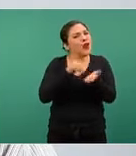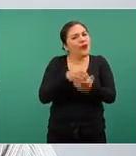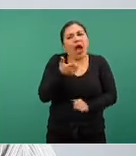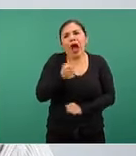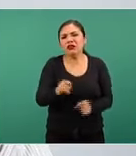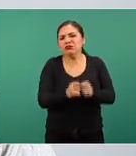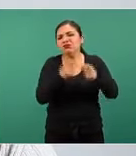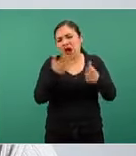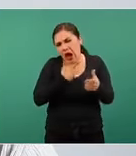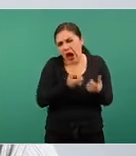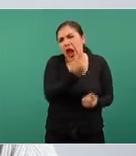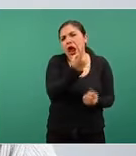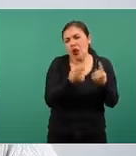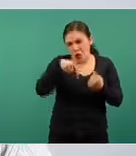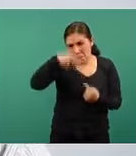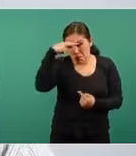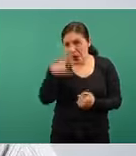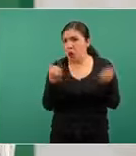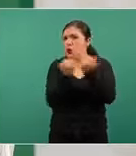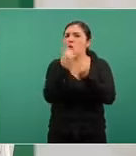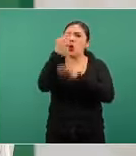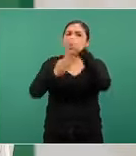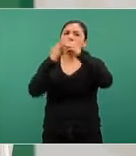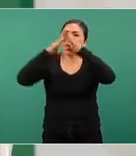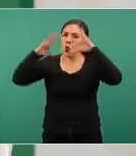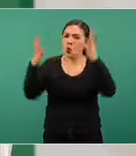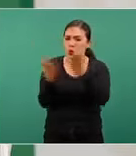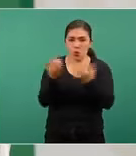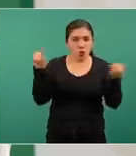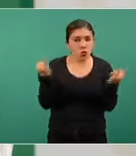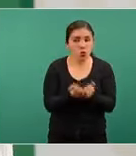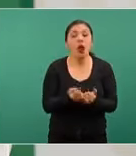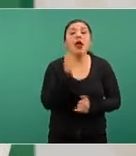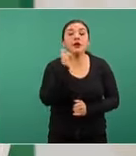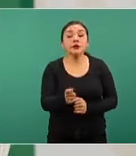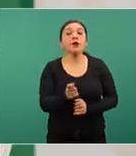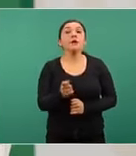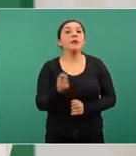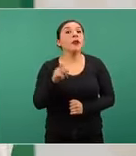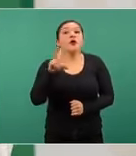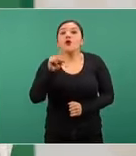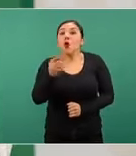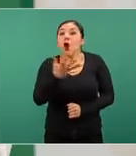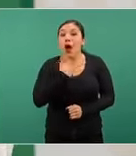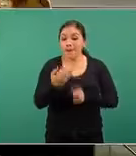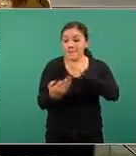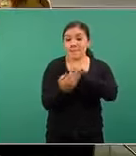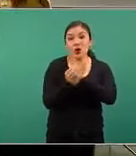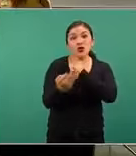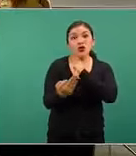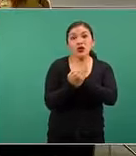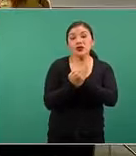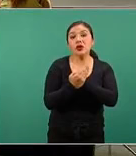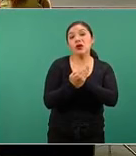proporción muy, muy pequeña, no sólo en México, sino a nivel internacional, que no tienen esta protección